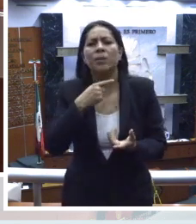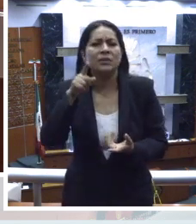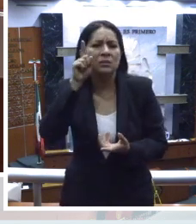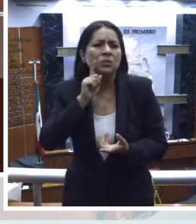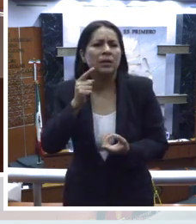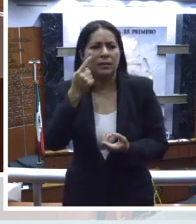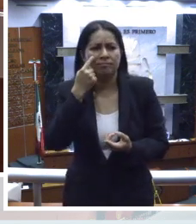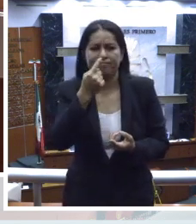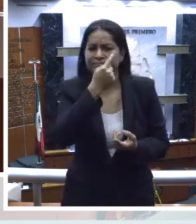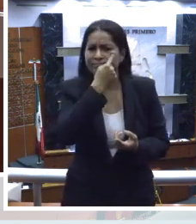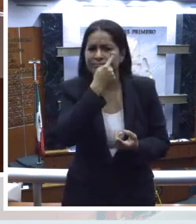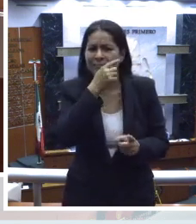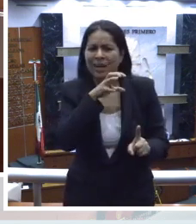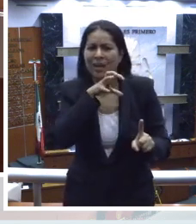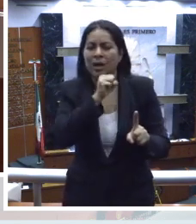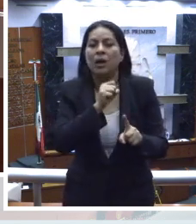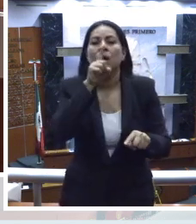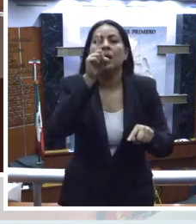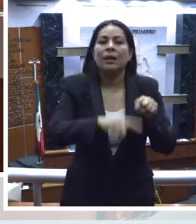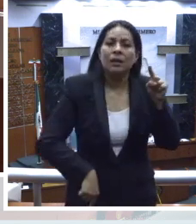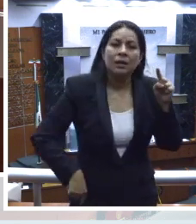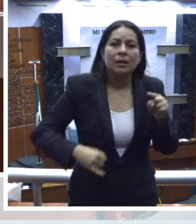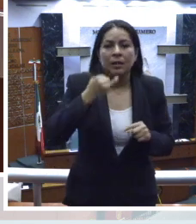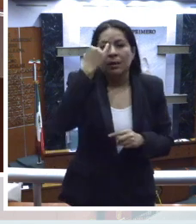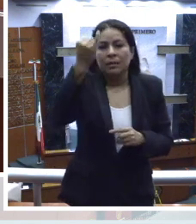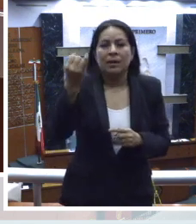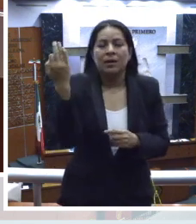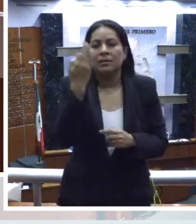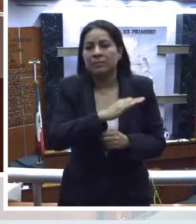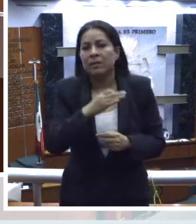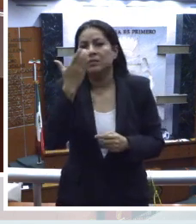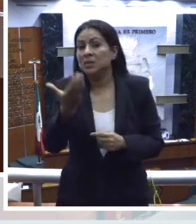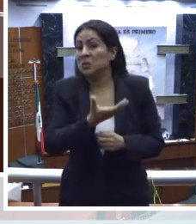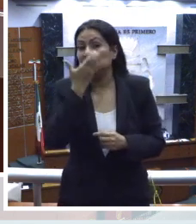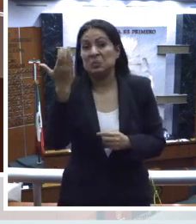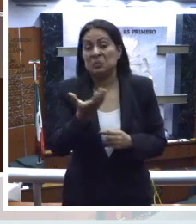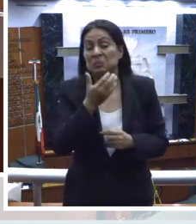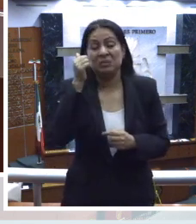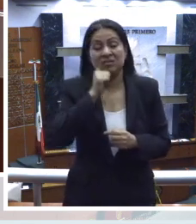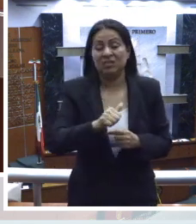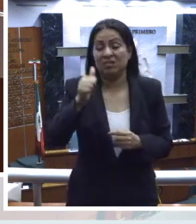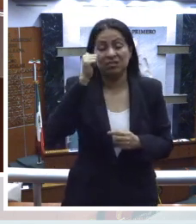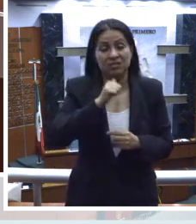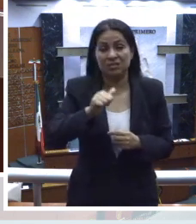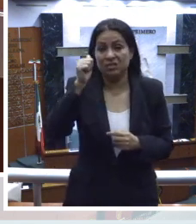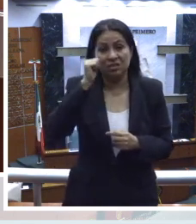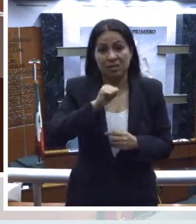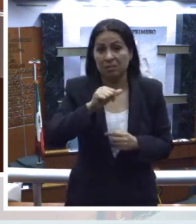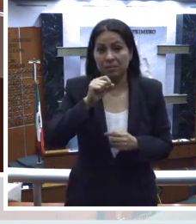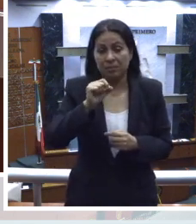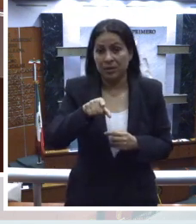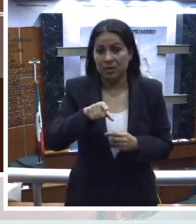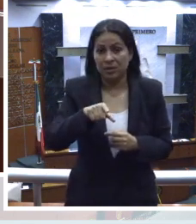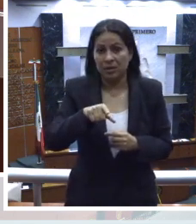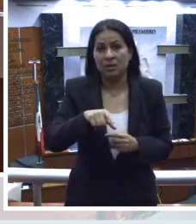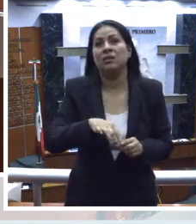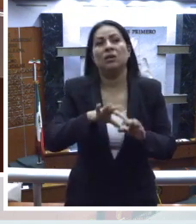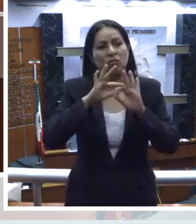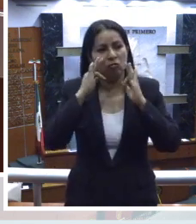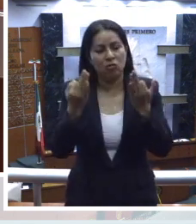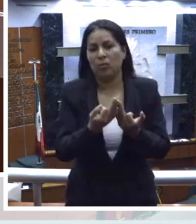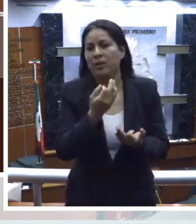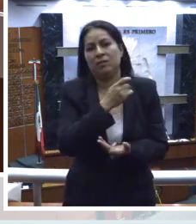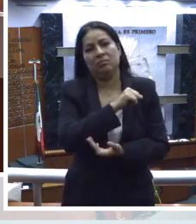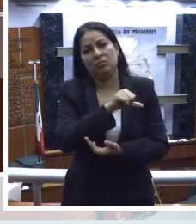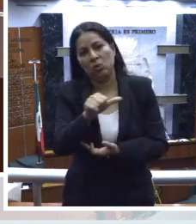con miras a alcanzar la eliminación de los prejuicios y las prácticas consuetudinarias y de cualquier otra